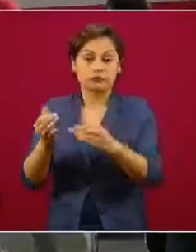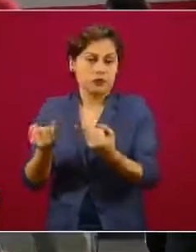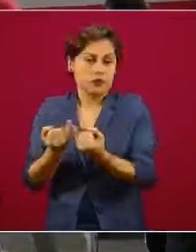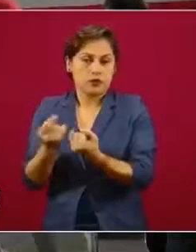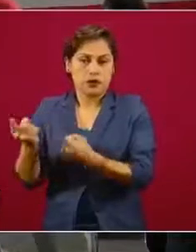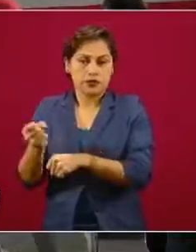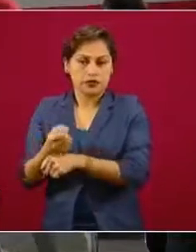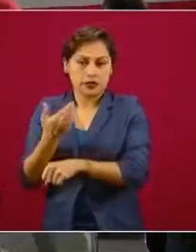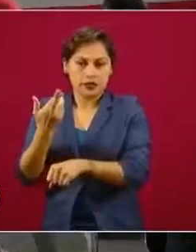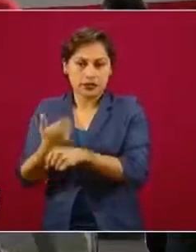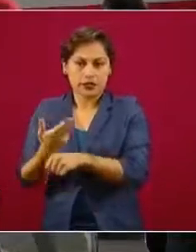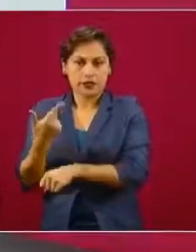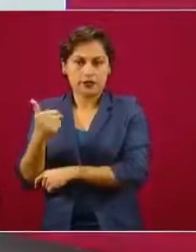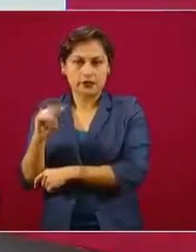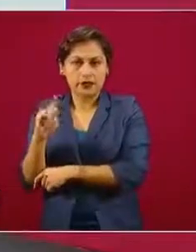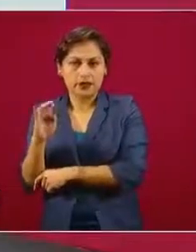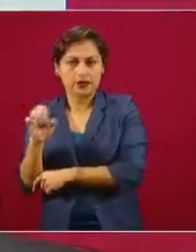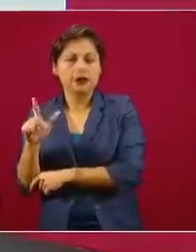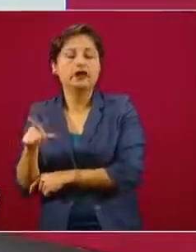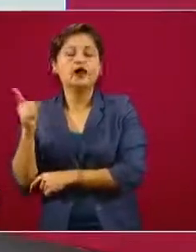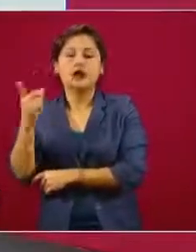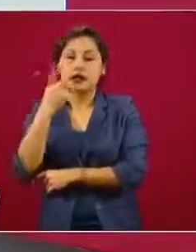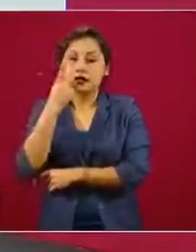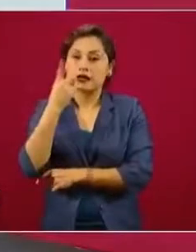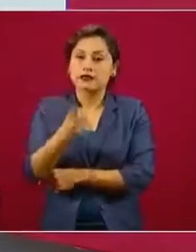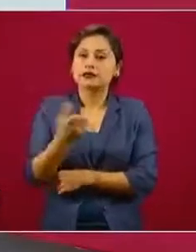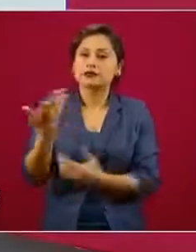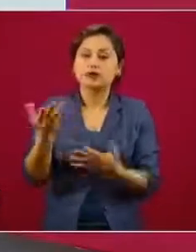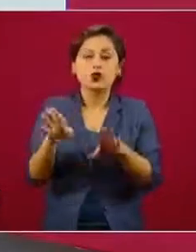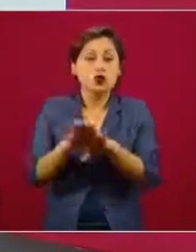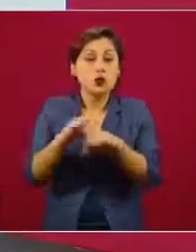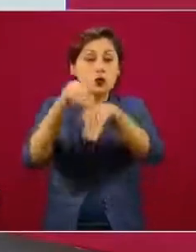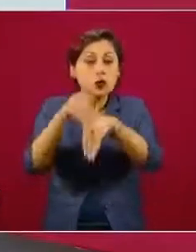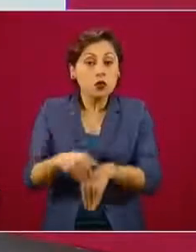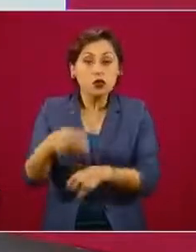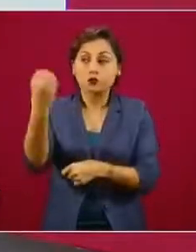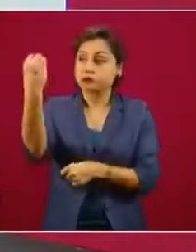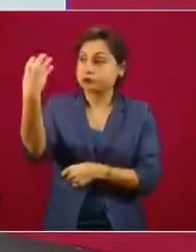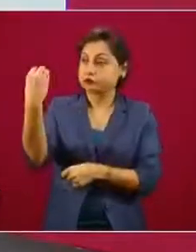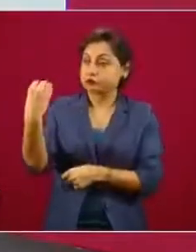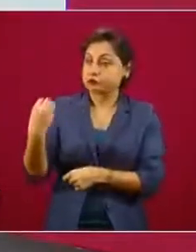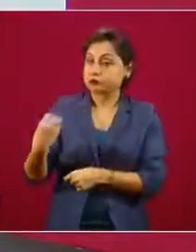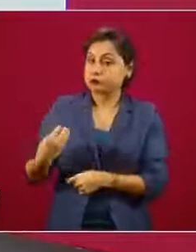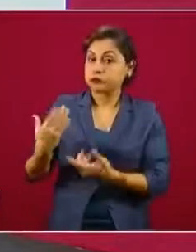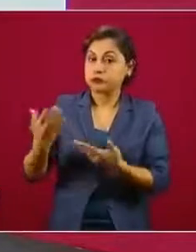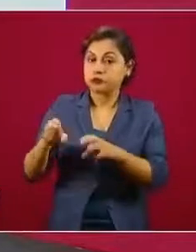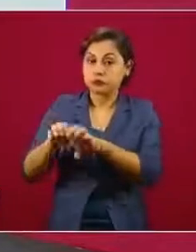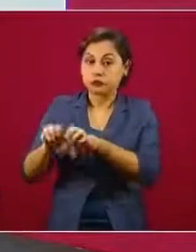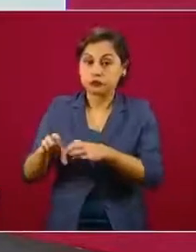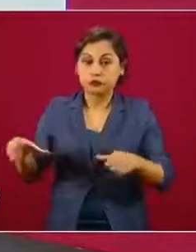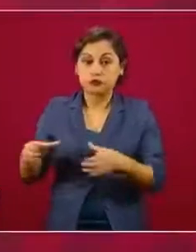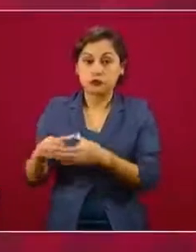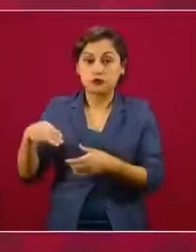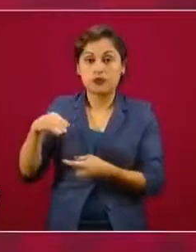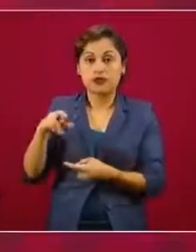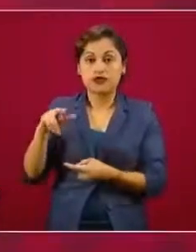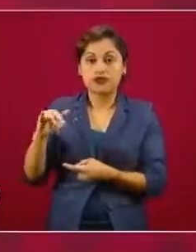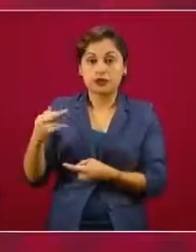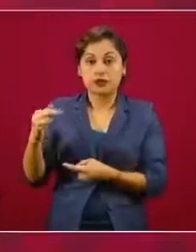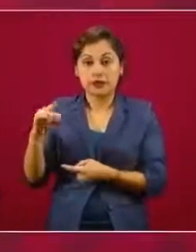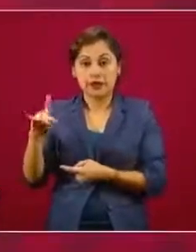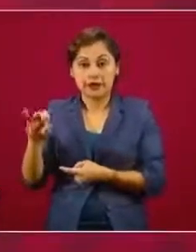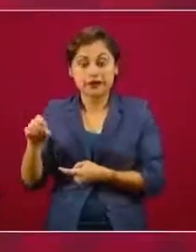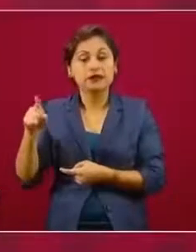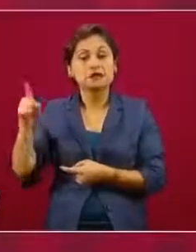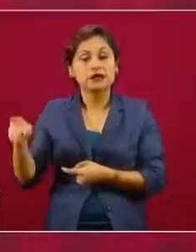a partir de los semáforos. Y está integrado por cuatro especialistas, encabezados por el doctor Mauricio Hernández, director de Prestaciones